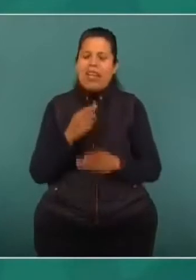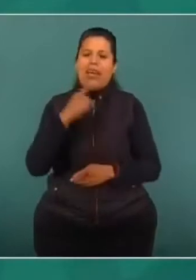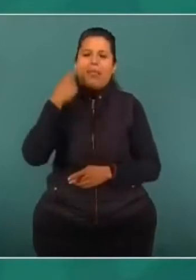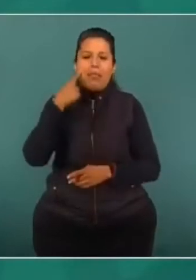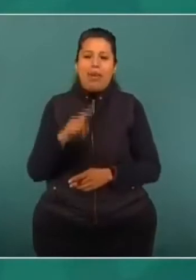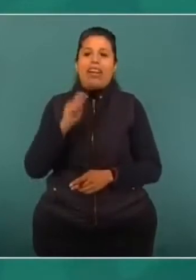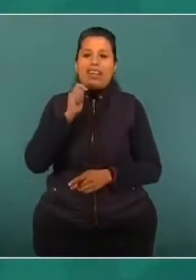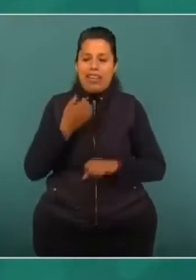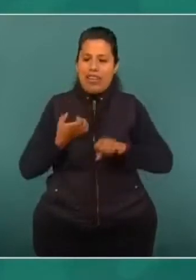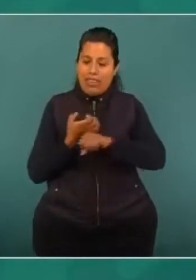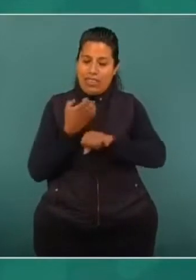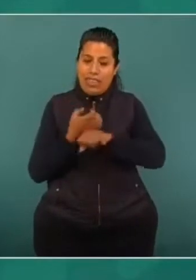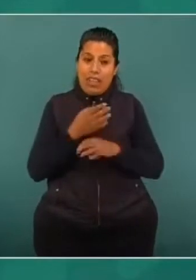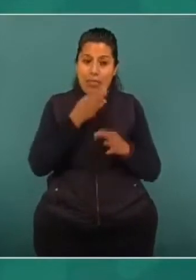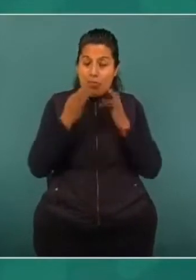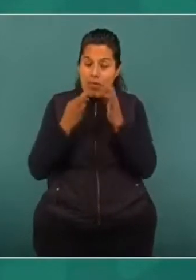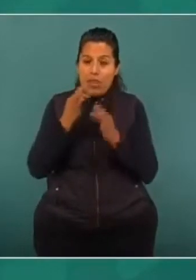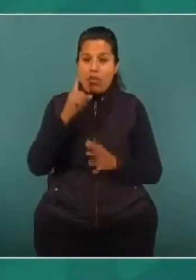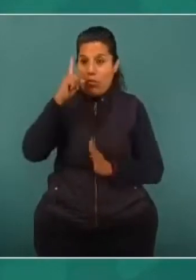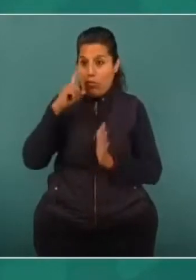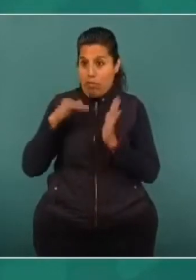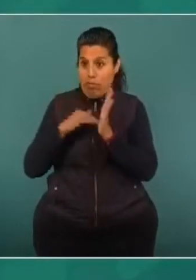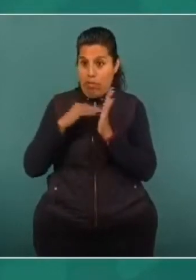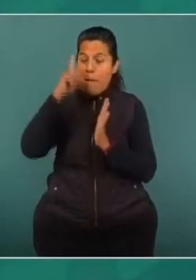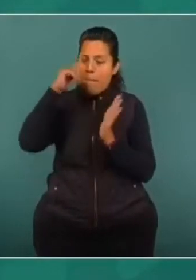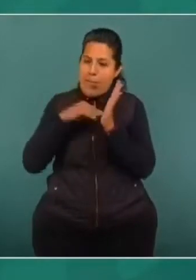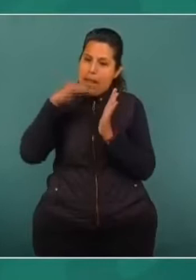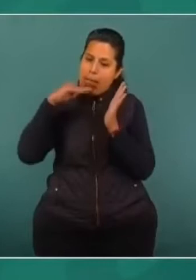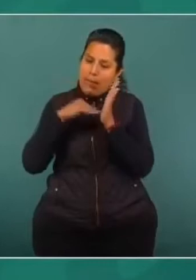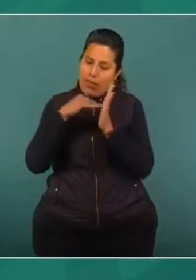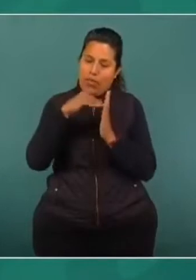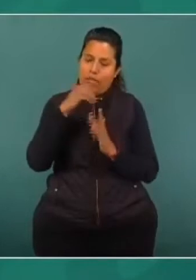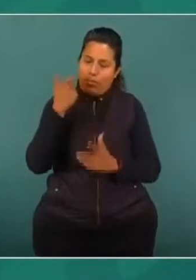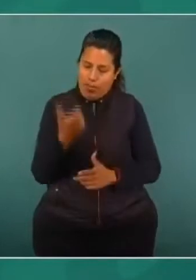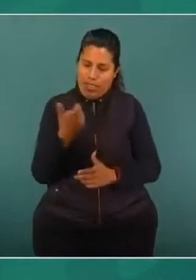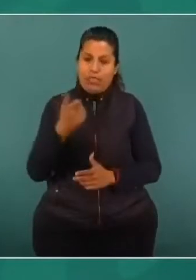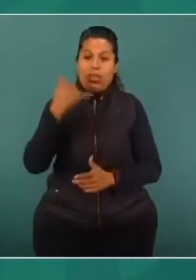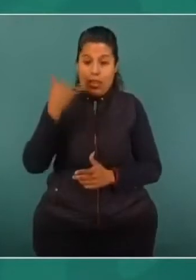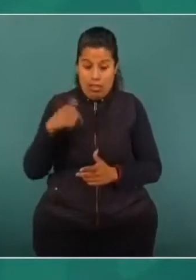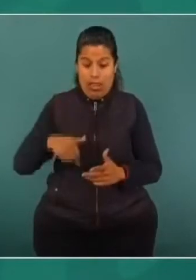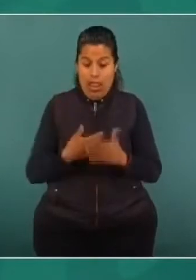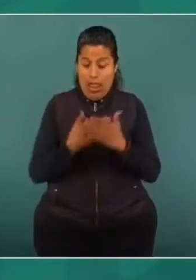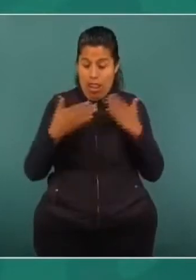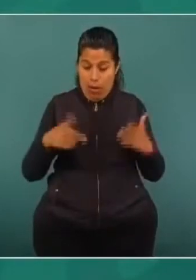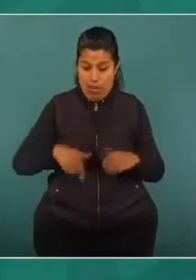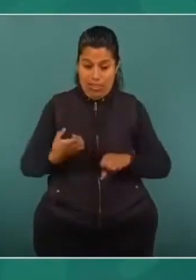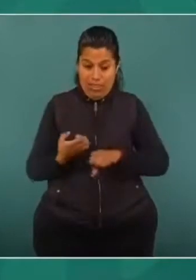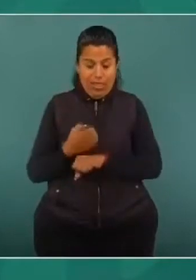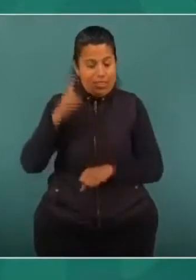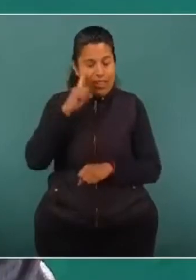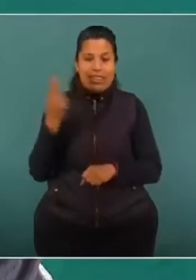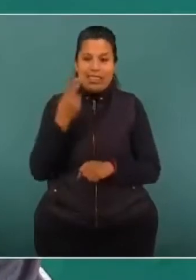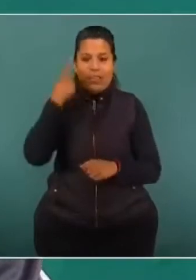los estados hasta por mil millones de pesos y que para el caso de nuestra entidades, consisten en obras de